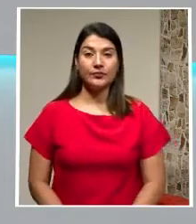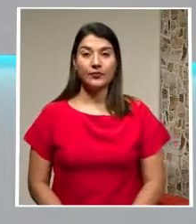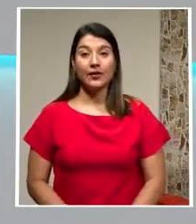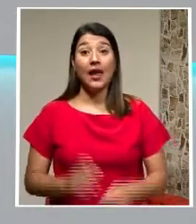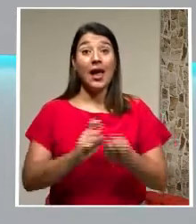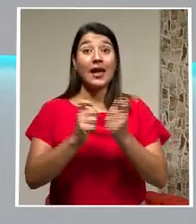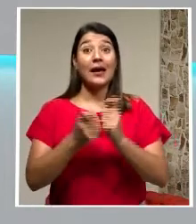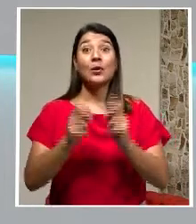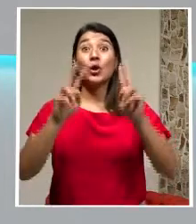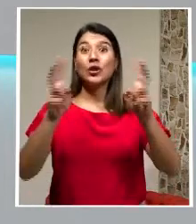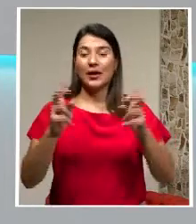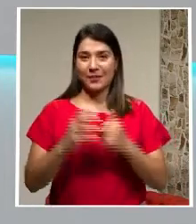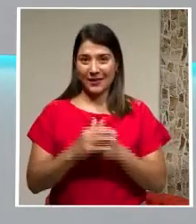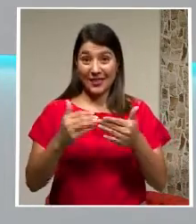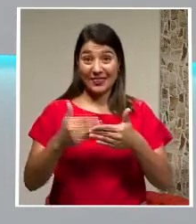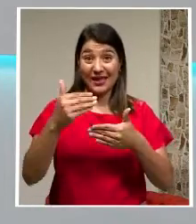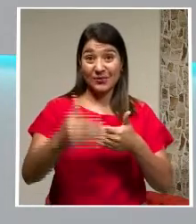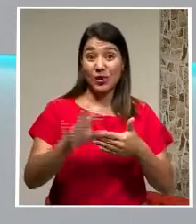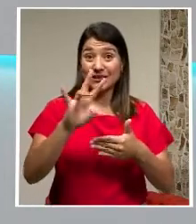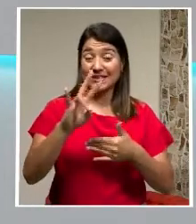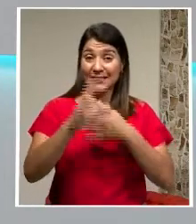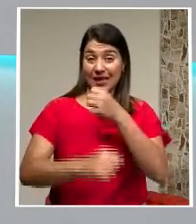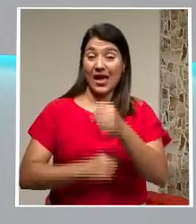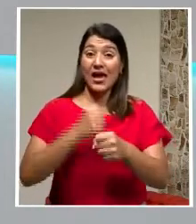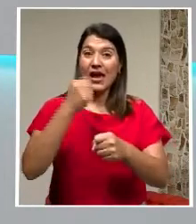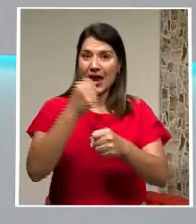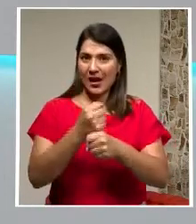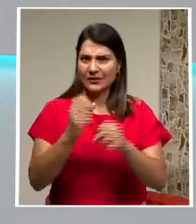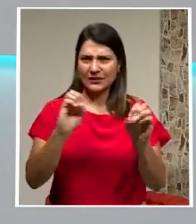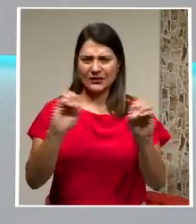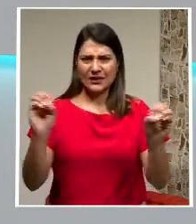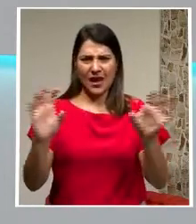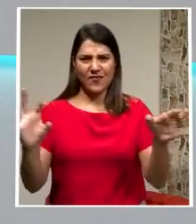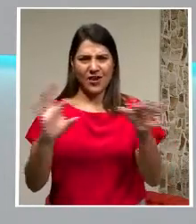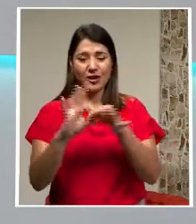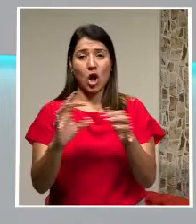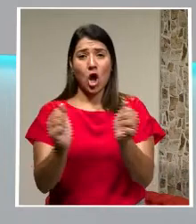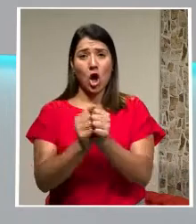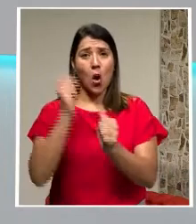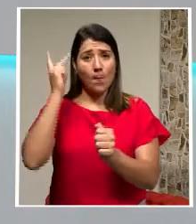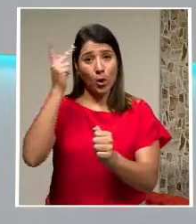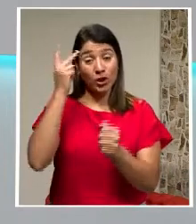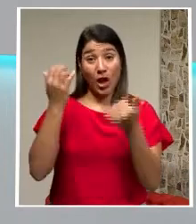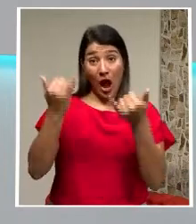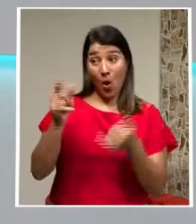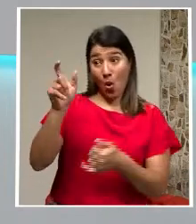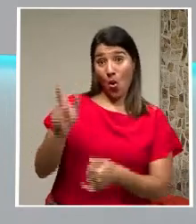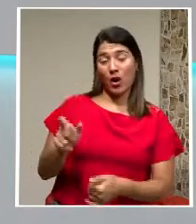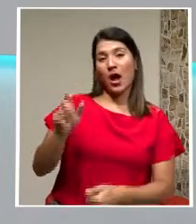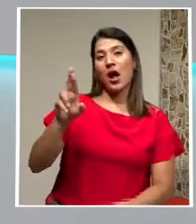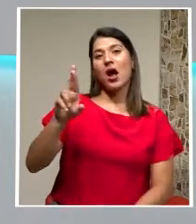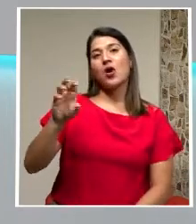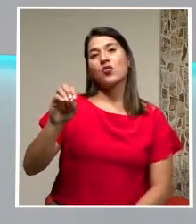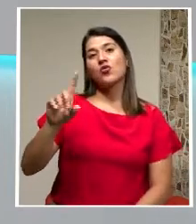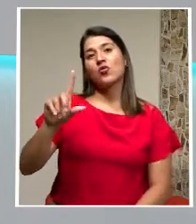Cambiamos de tema Después de 7 años Alejado de la política Rolando Araya Luchará Luchará una precandidatura Presidencial